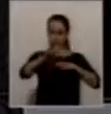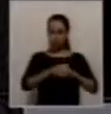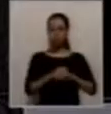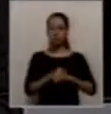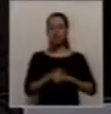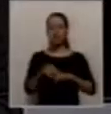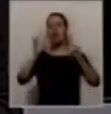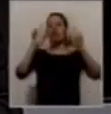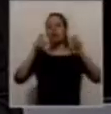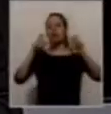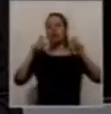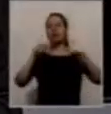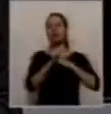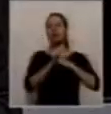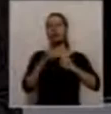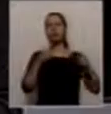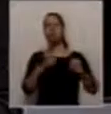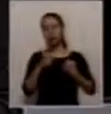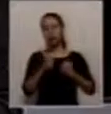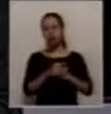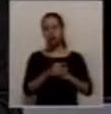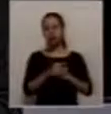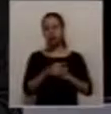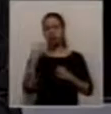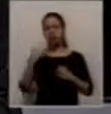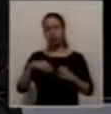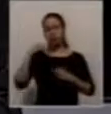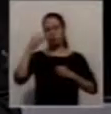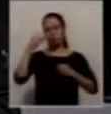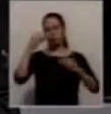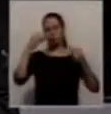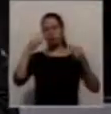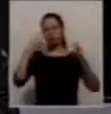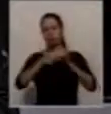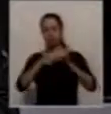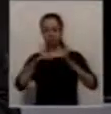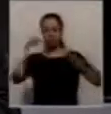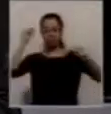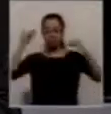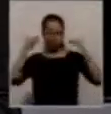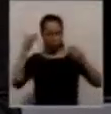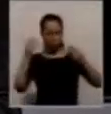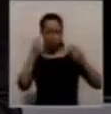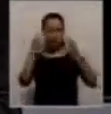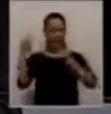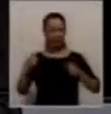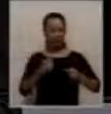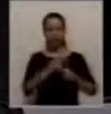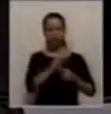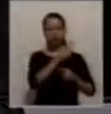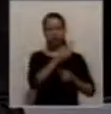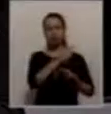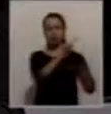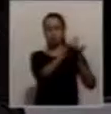le deben preocupar a cualquier dirigente, sea el presidente de una unión vecinal, intendente, gobernador, presidente, el área donde nos toque